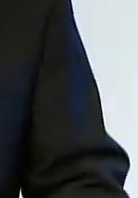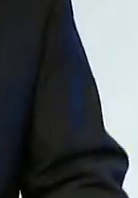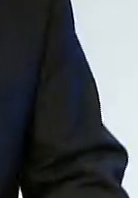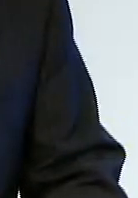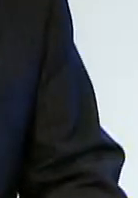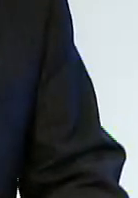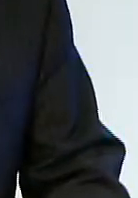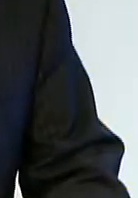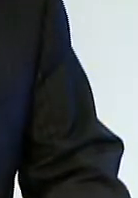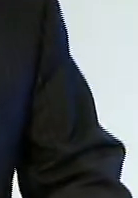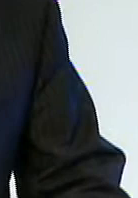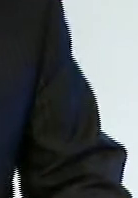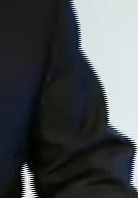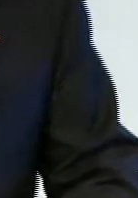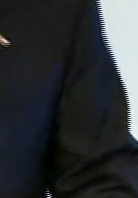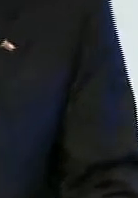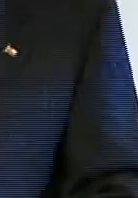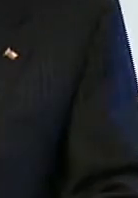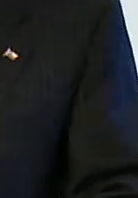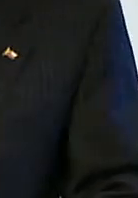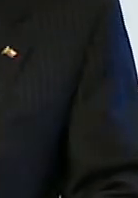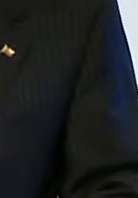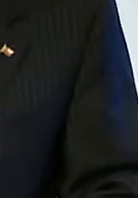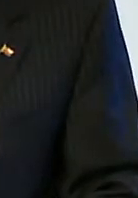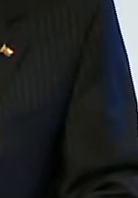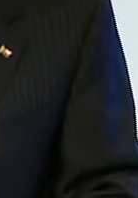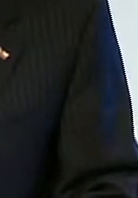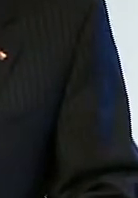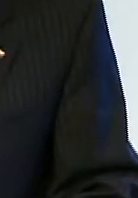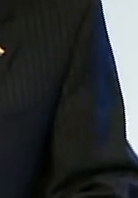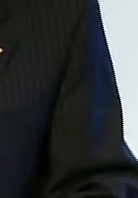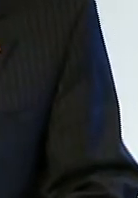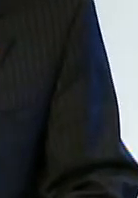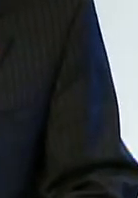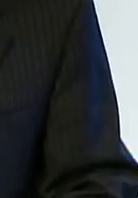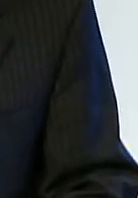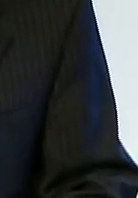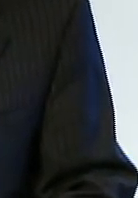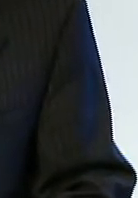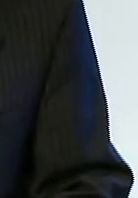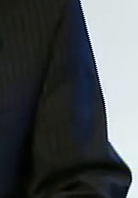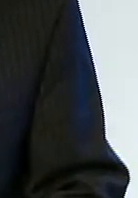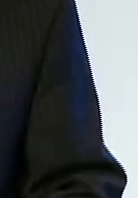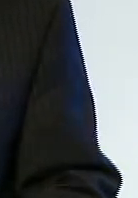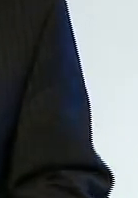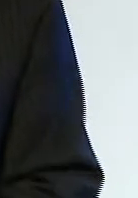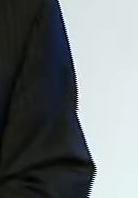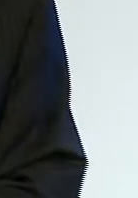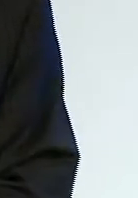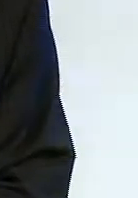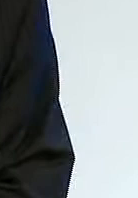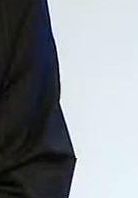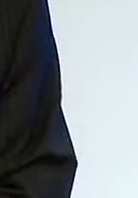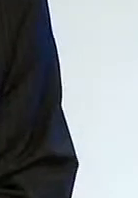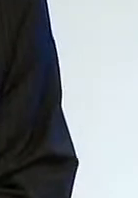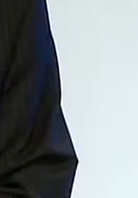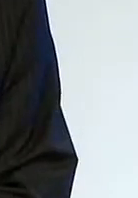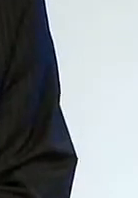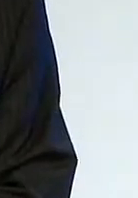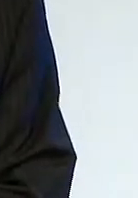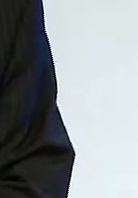Por instrucciones del Presidente de la República, es un honor dar la cuenta del año 2010